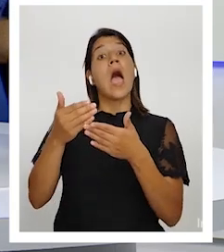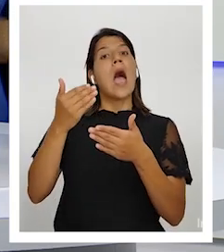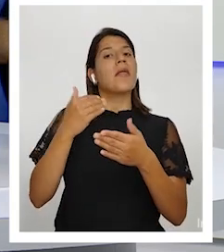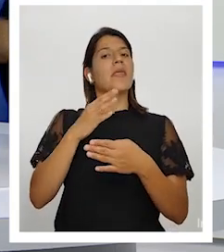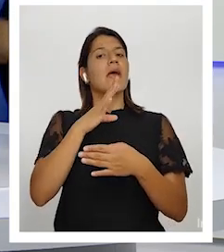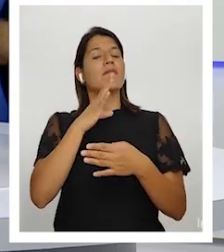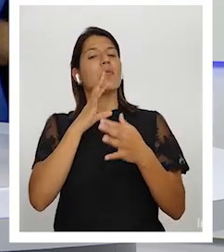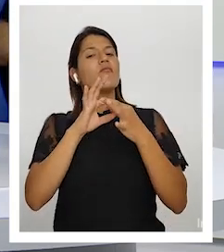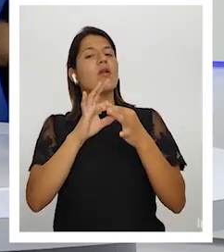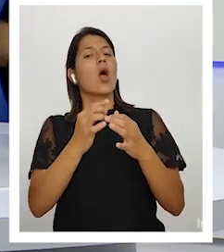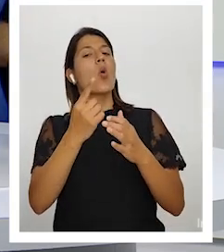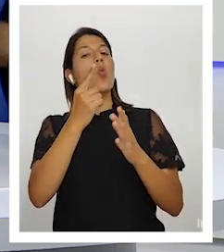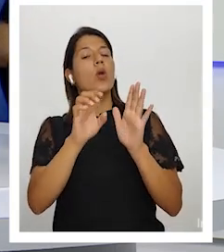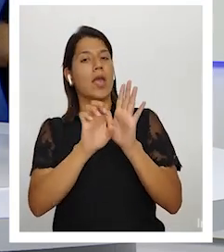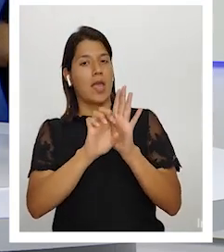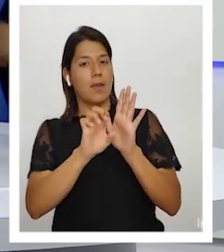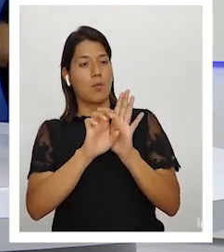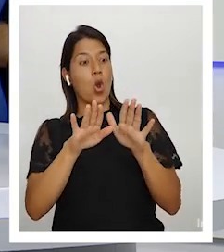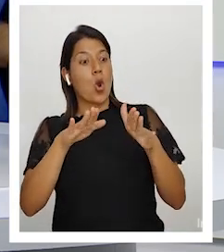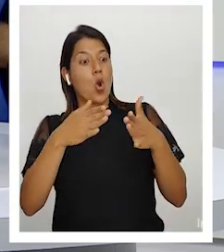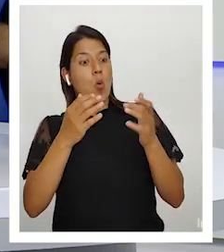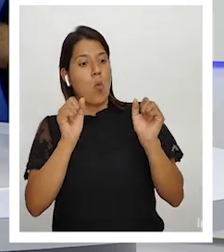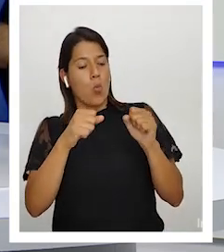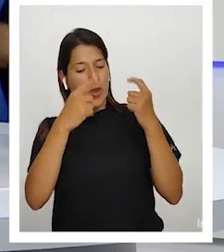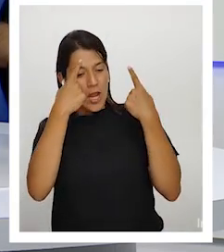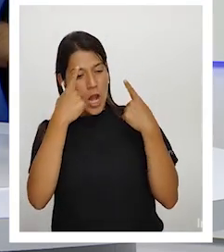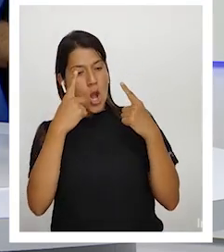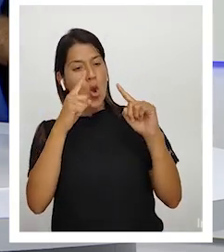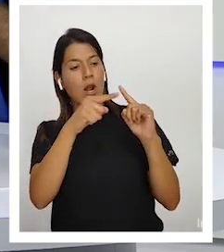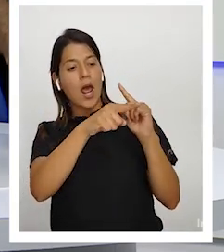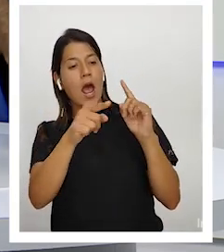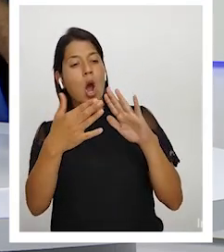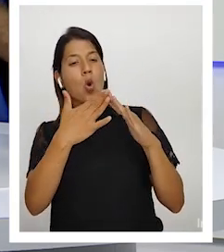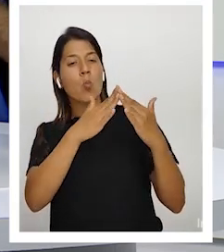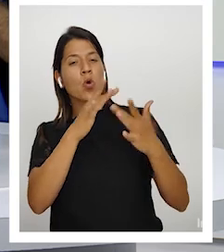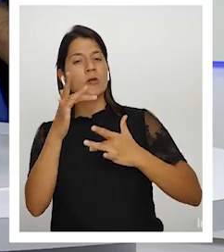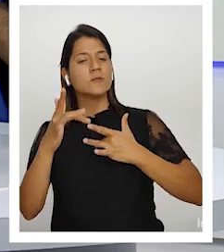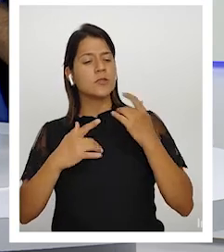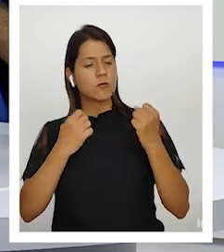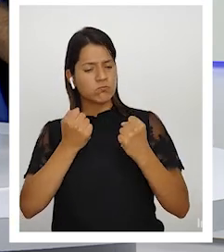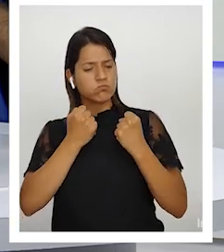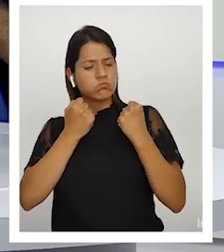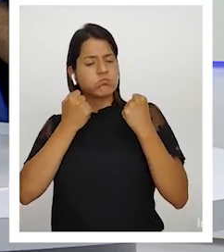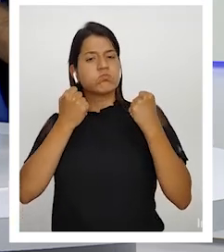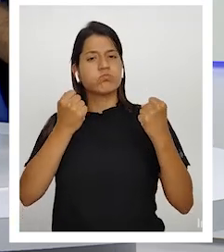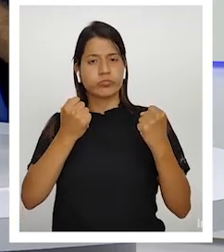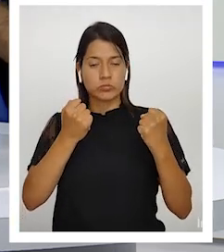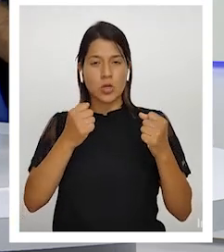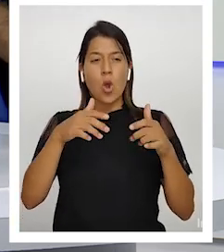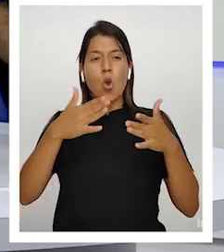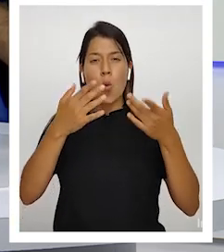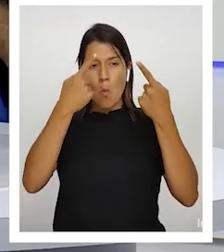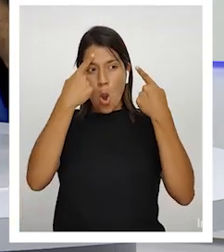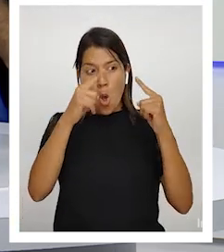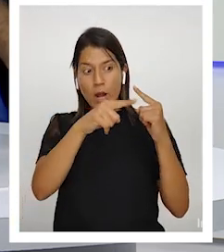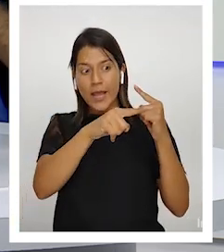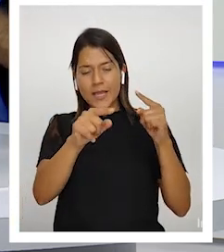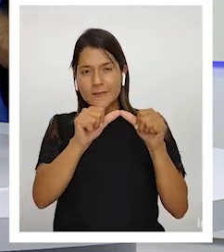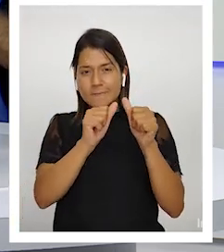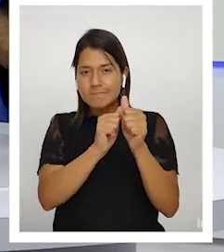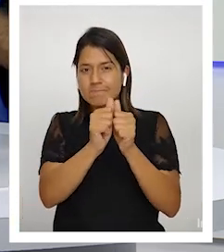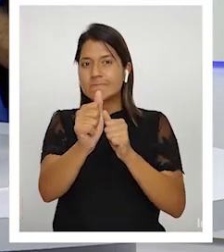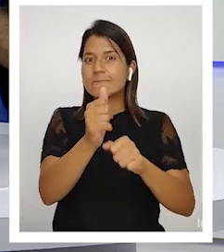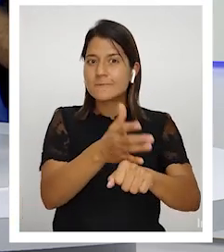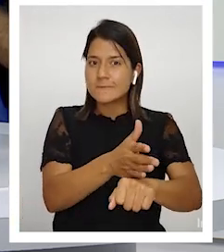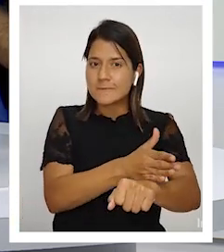de cómo empoderar a las comunidades cómo sacarlas adelante con la posibilidad de que la